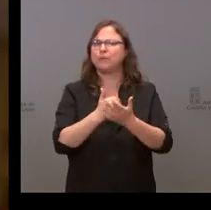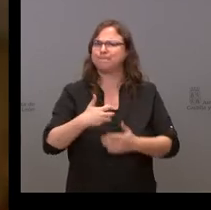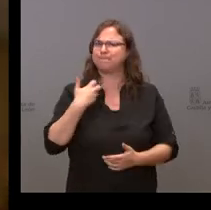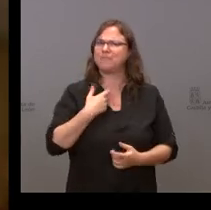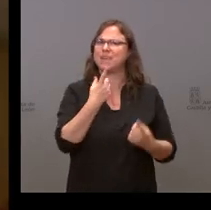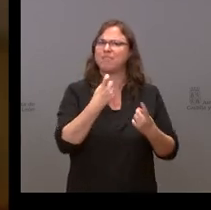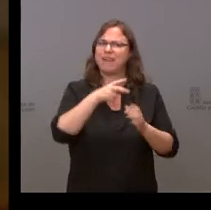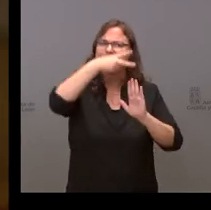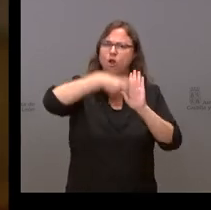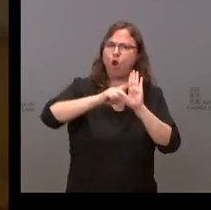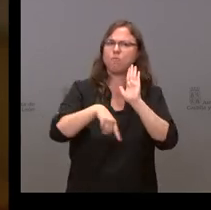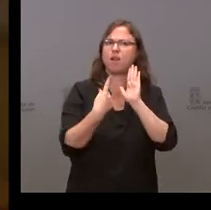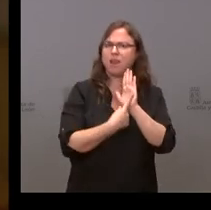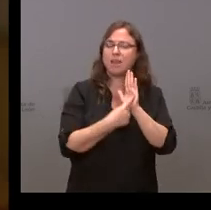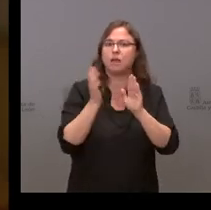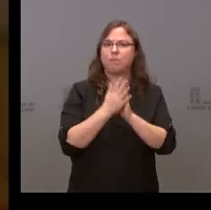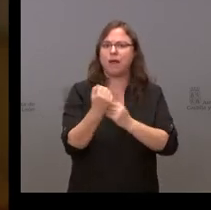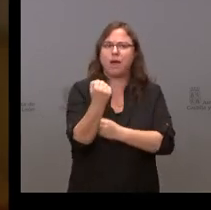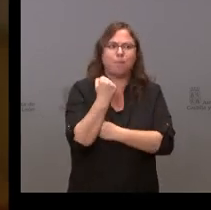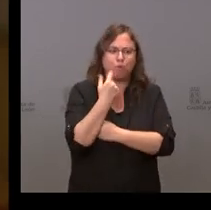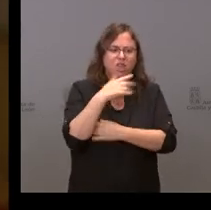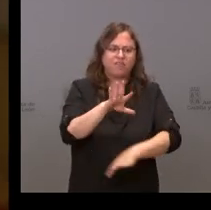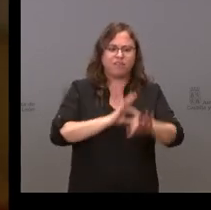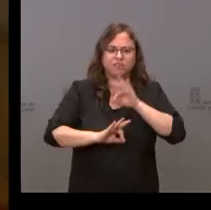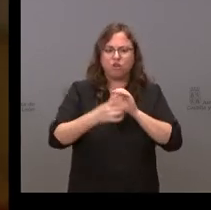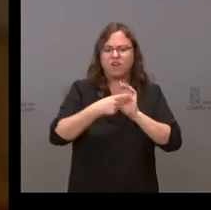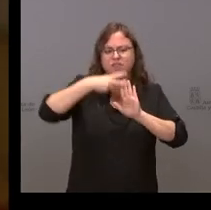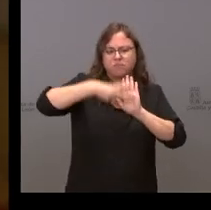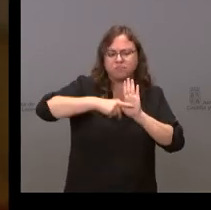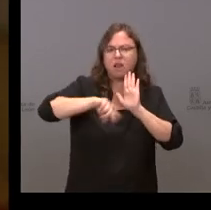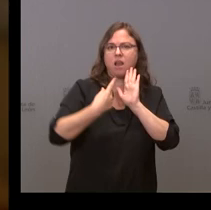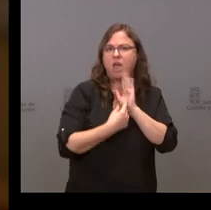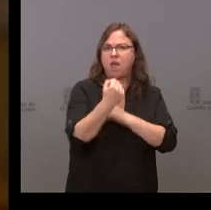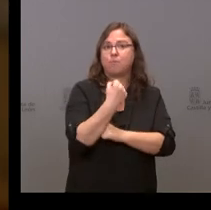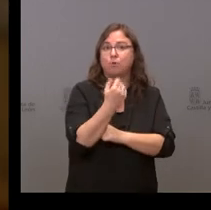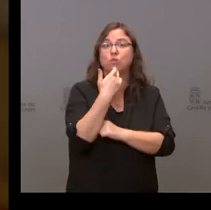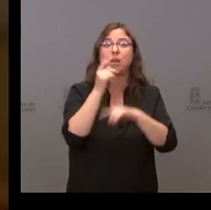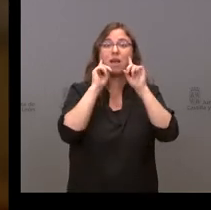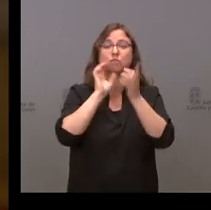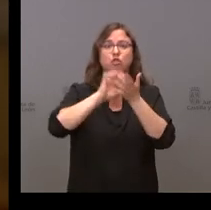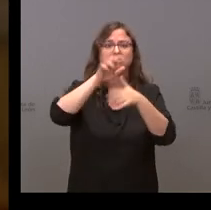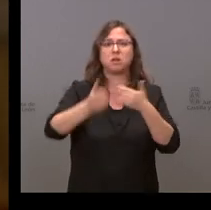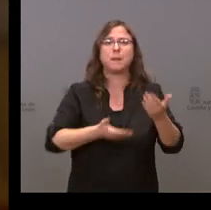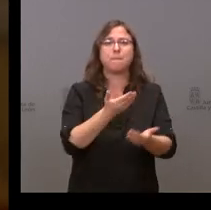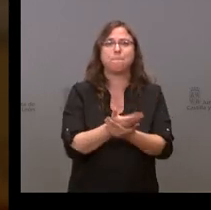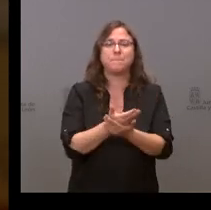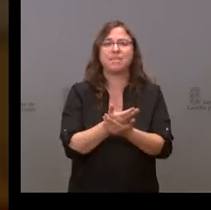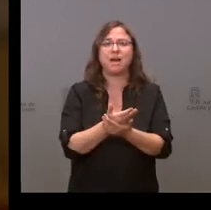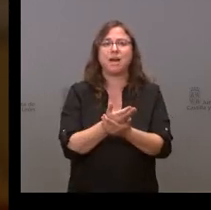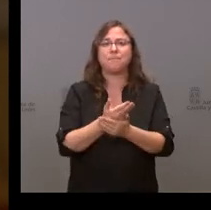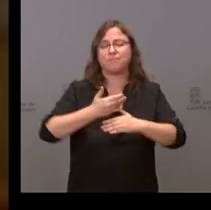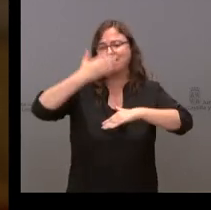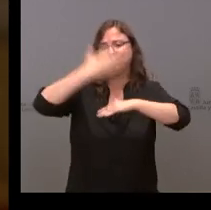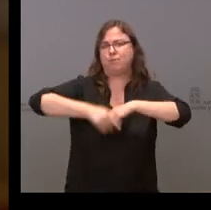respaldar las decisiones que tomaban en materia de restricciones. hecho, Castilla y León no solicitó el toque de queda